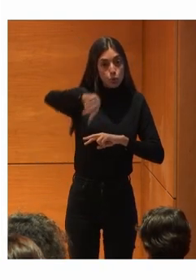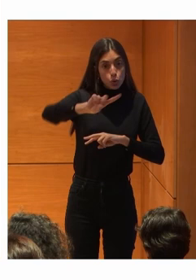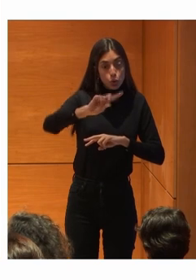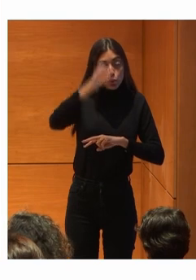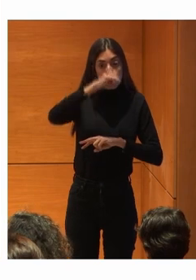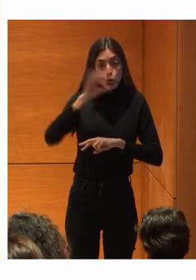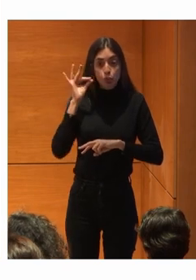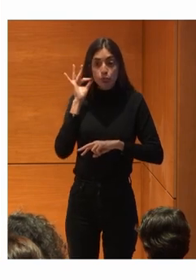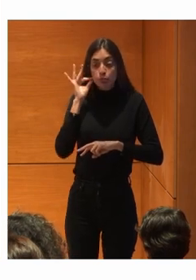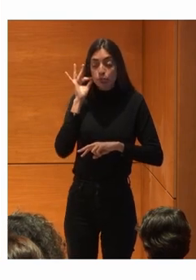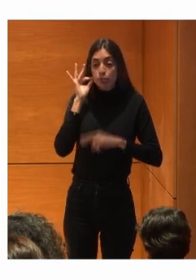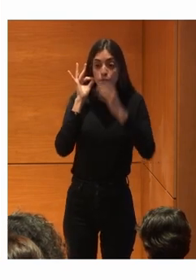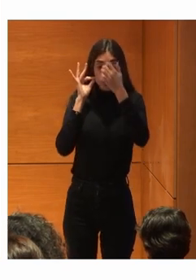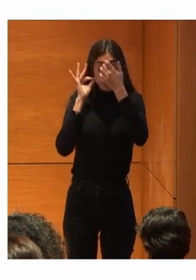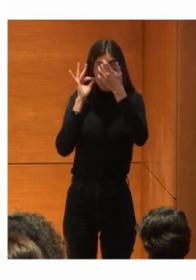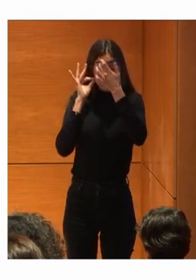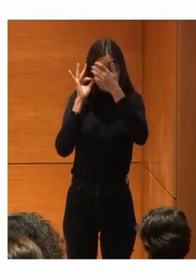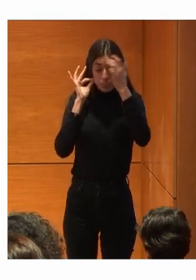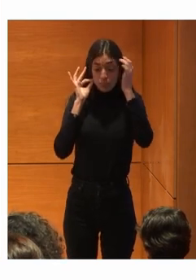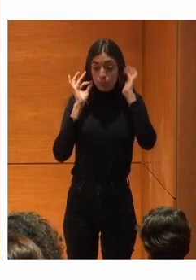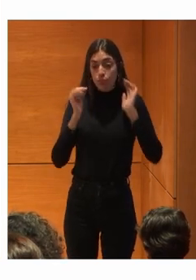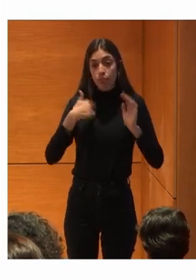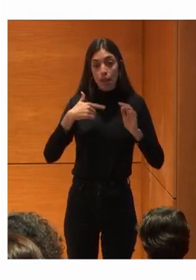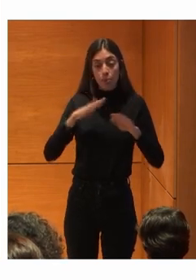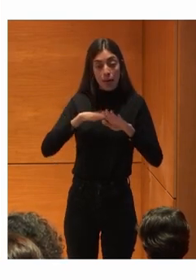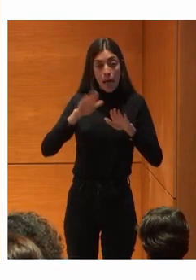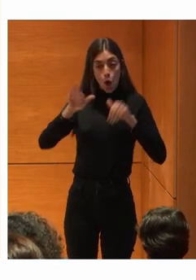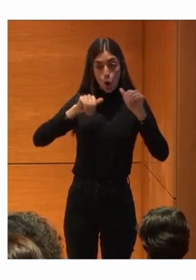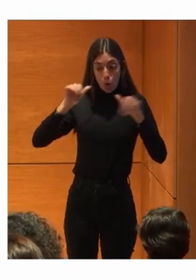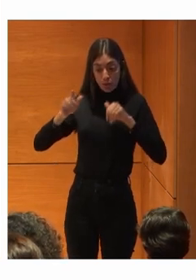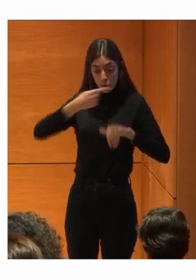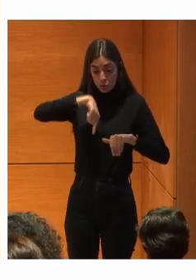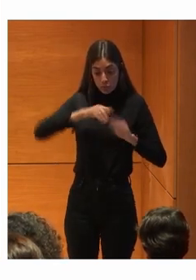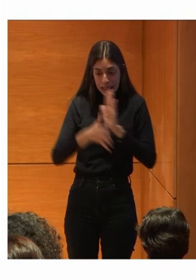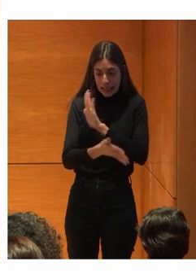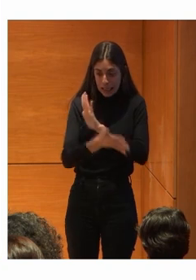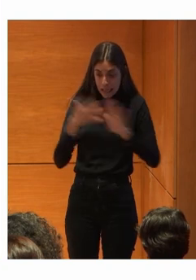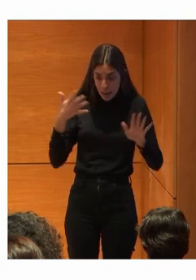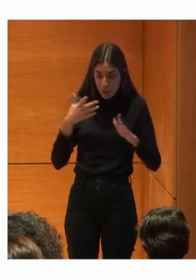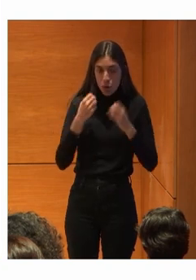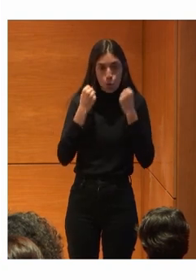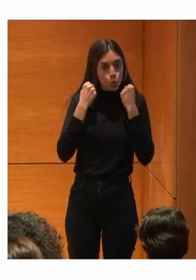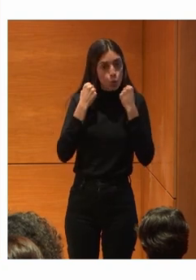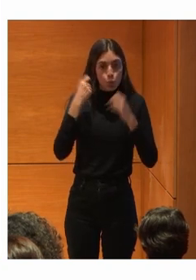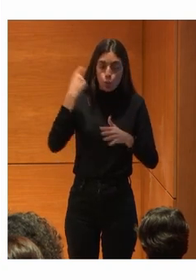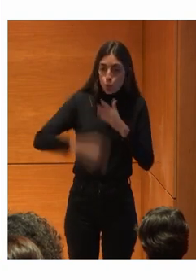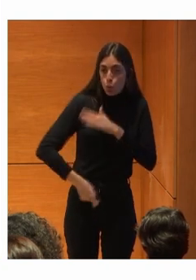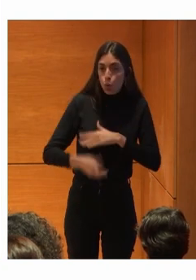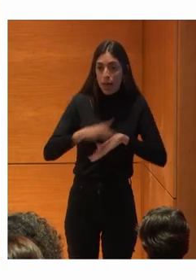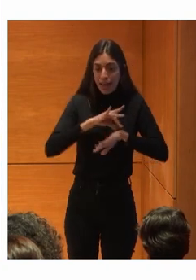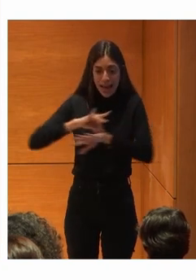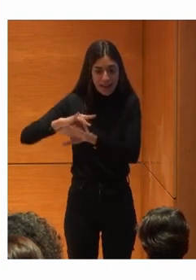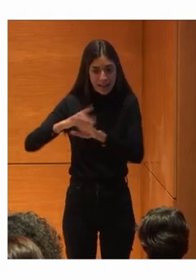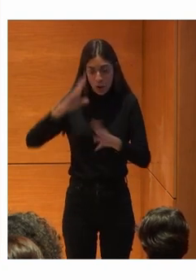Habéis Dado A nuestra convocatoria Una convocatoria Rápida Intensa En momentos De agendas